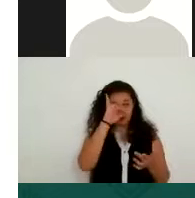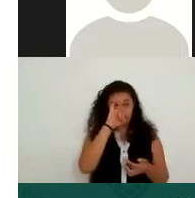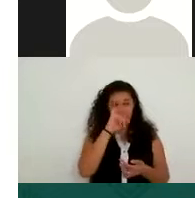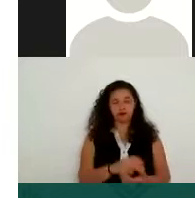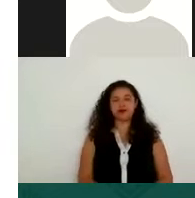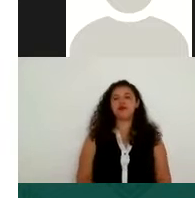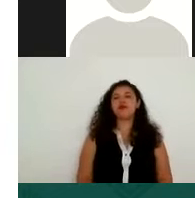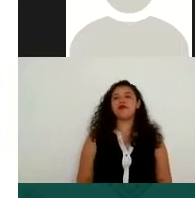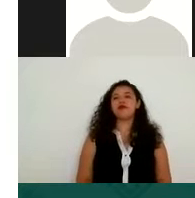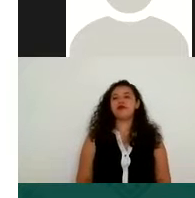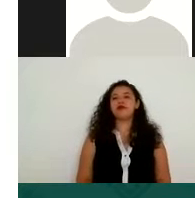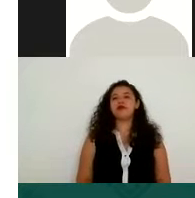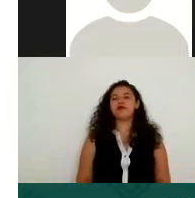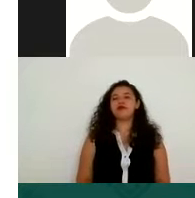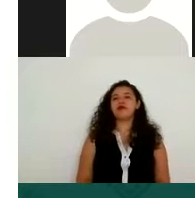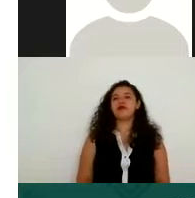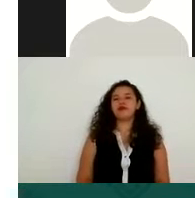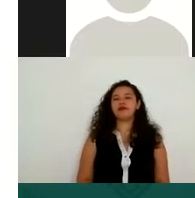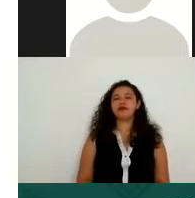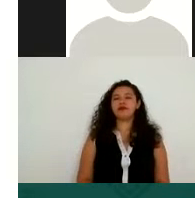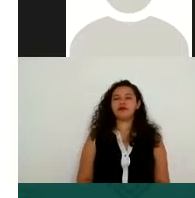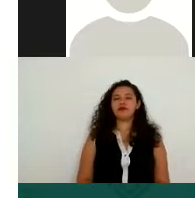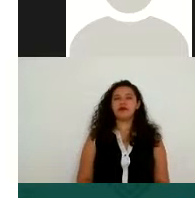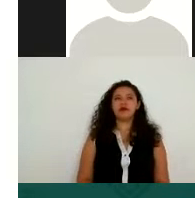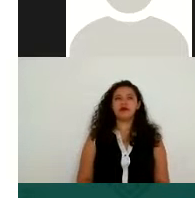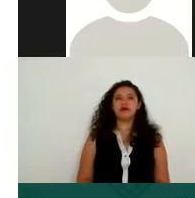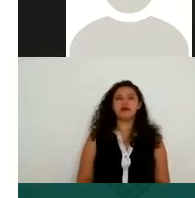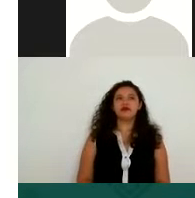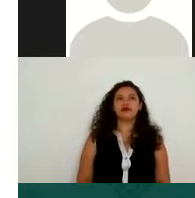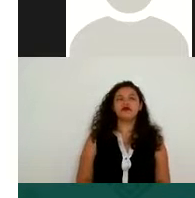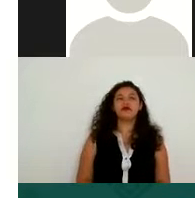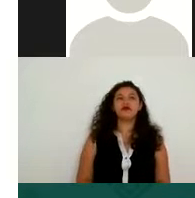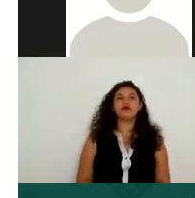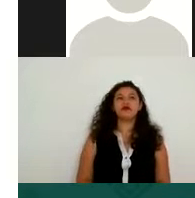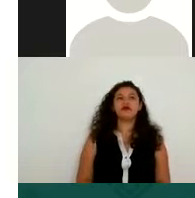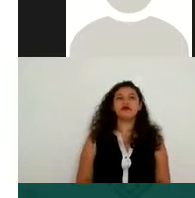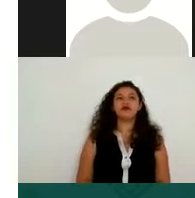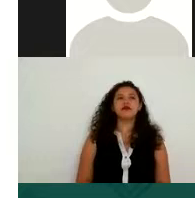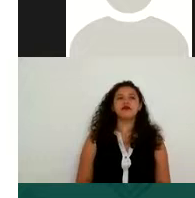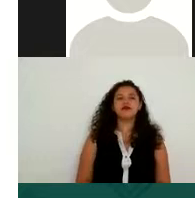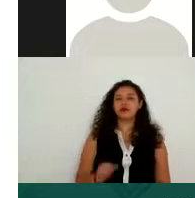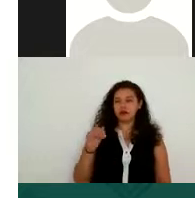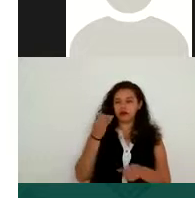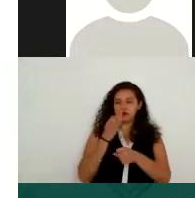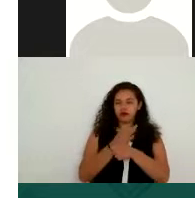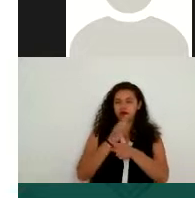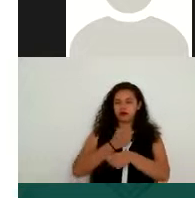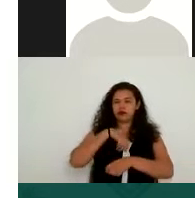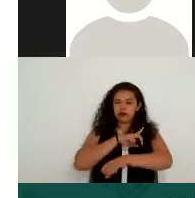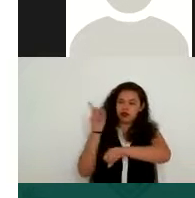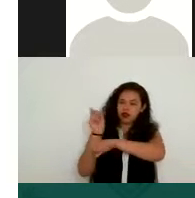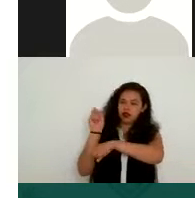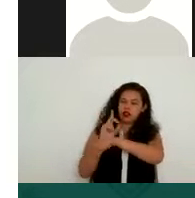Sí, porque incluso ahorita, y lo estamos viendo todos los días en las noticias, el caso de las personas